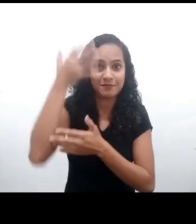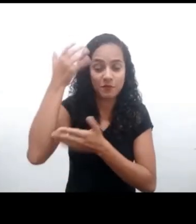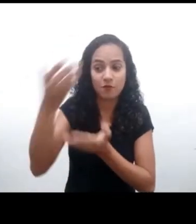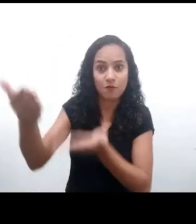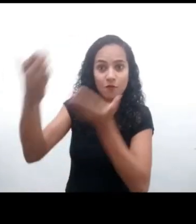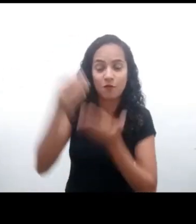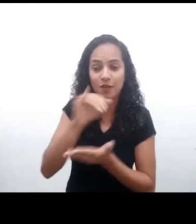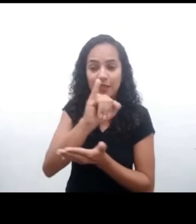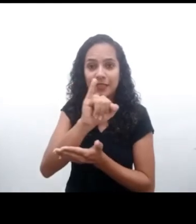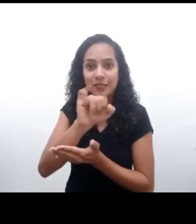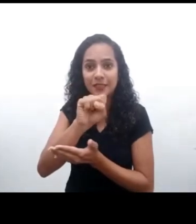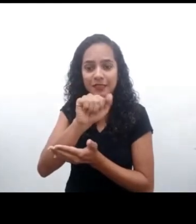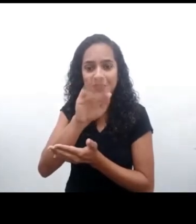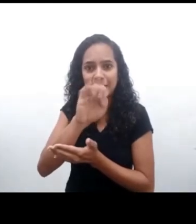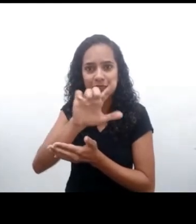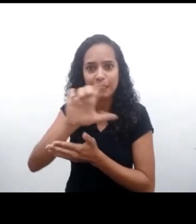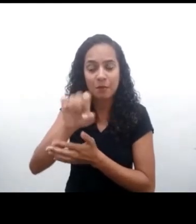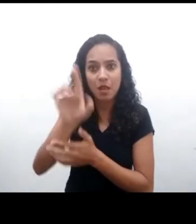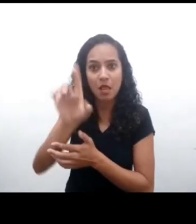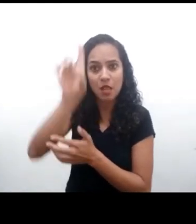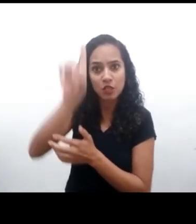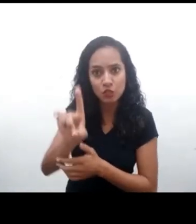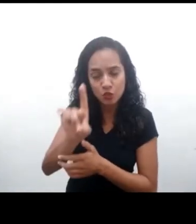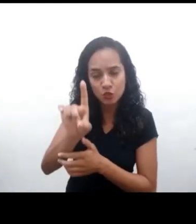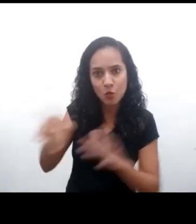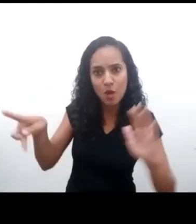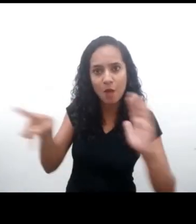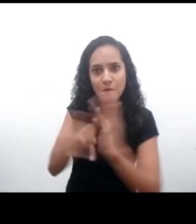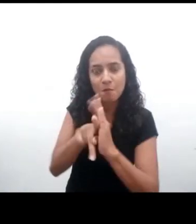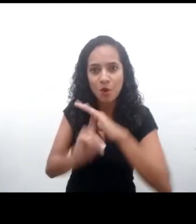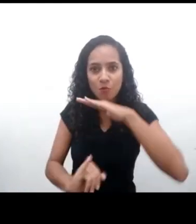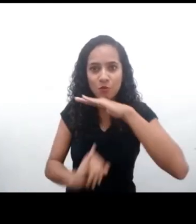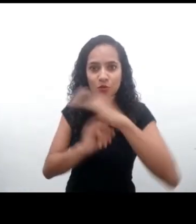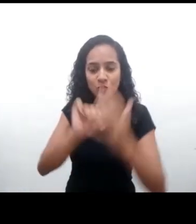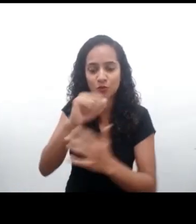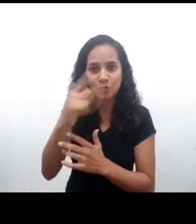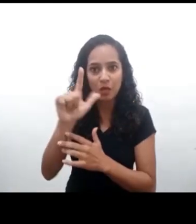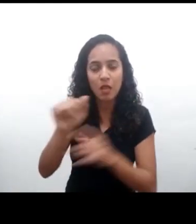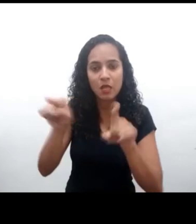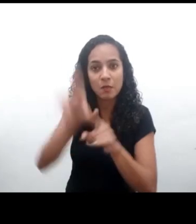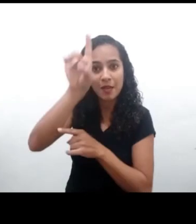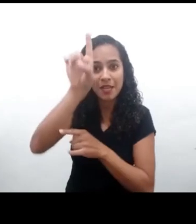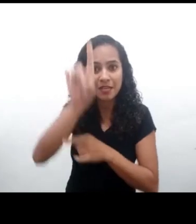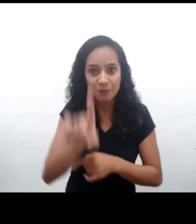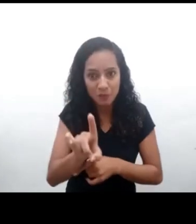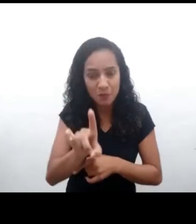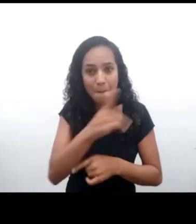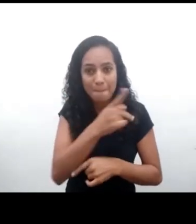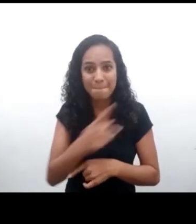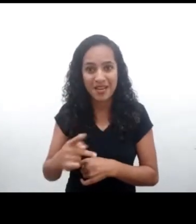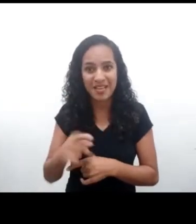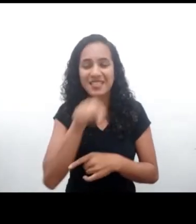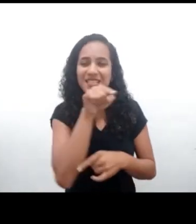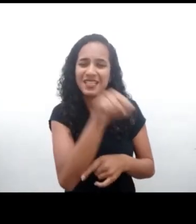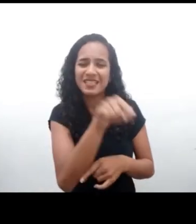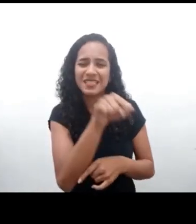que está aquí abajo. Le paso la palabra a Isabela Enríquez, directora ejecutiva del Instituto Alana, y a Luis Pedernera, presidente